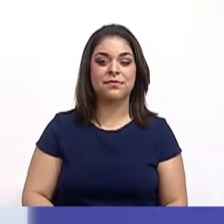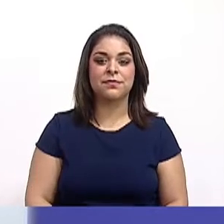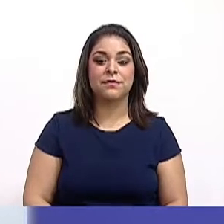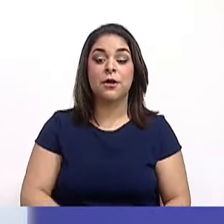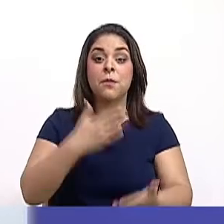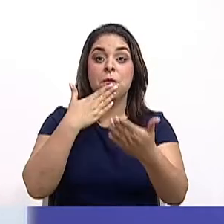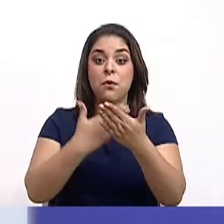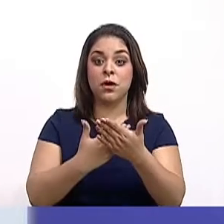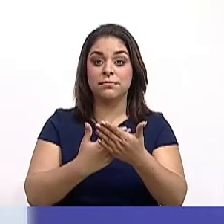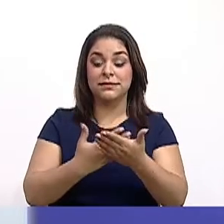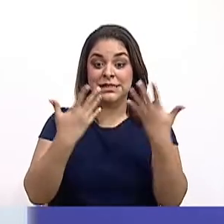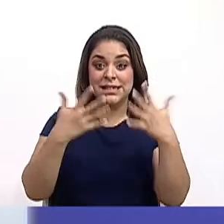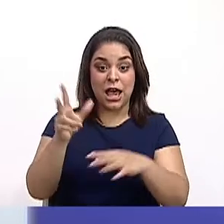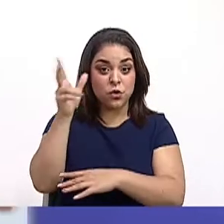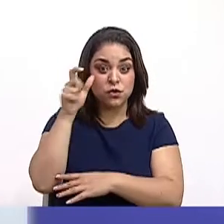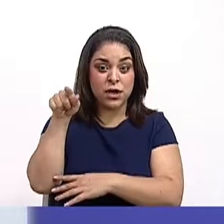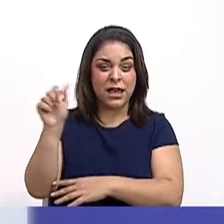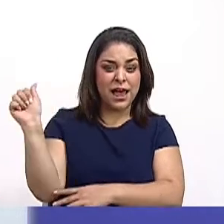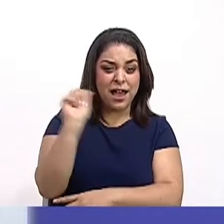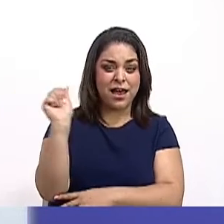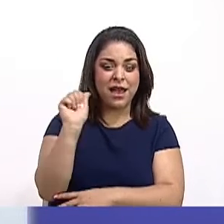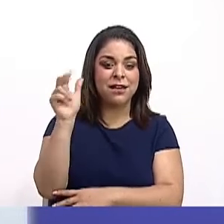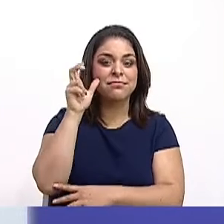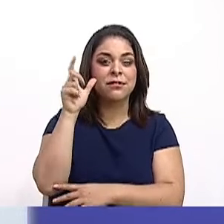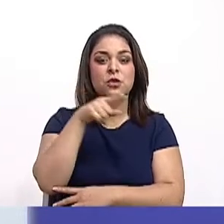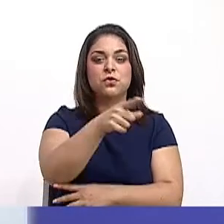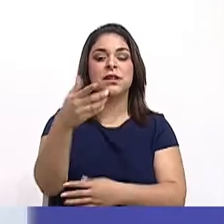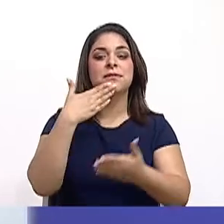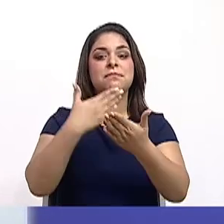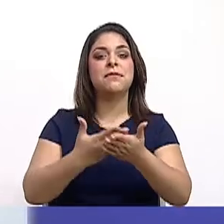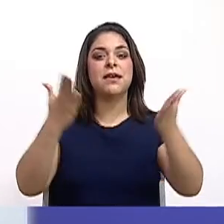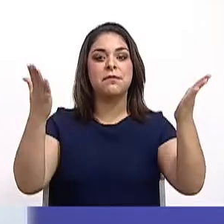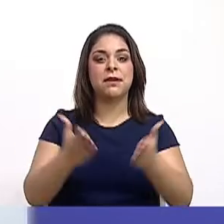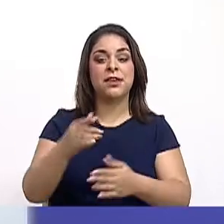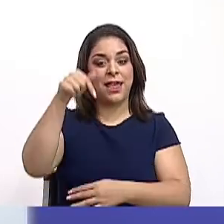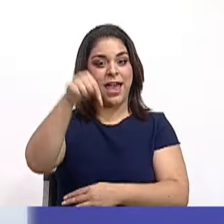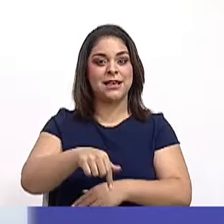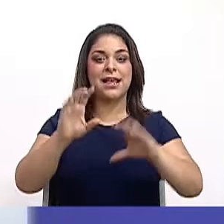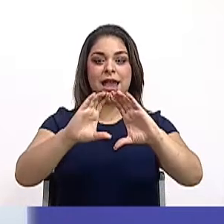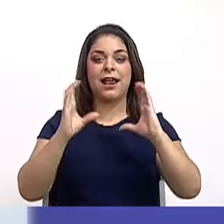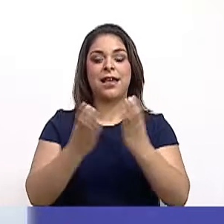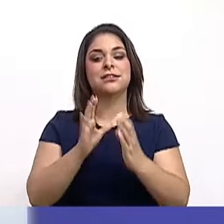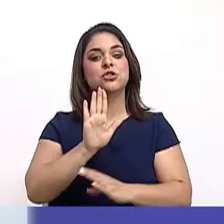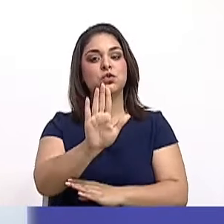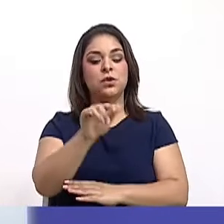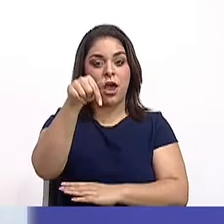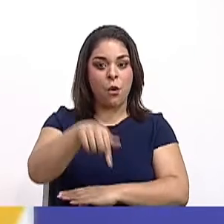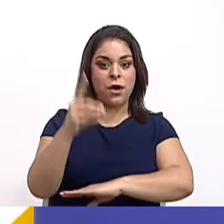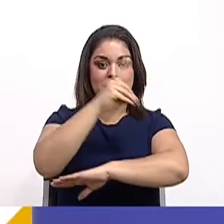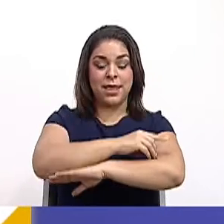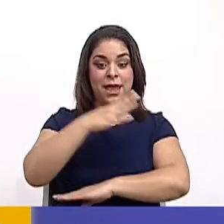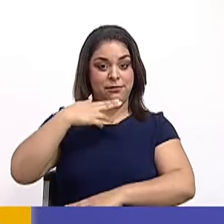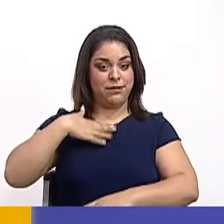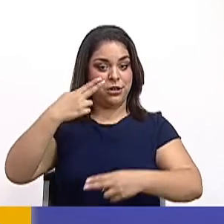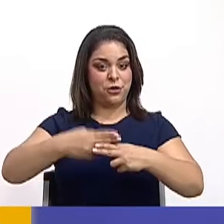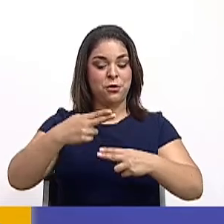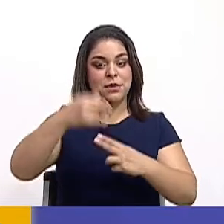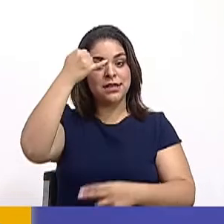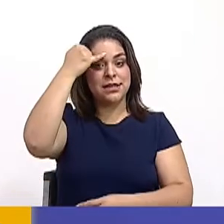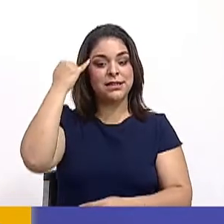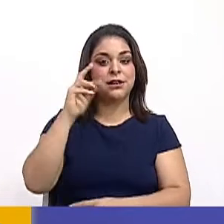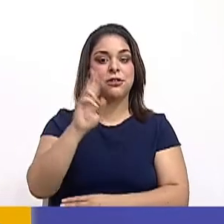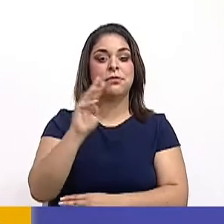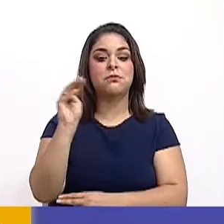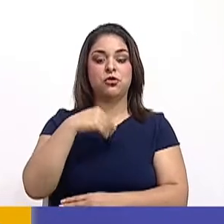Y ahora que ya sonó el timbre, sean bienvenidos a esta, su clase del día de hoy. Recuerden, mi nombre es Jessica Ramírez Morales y soy